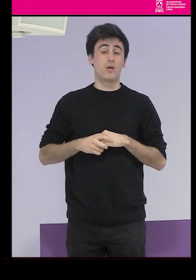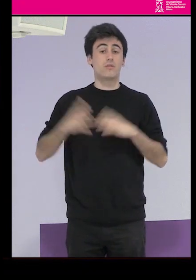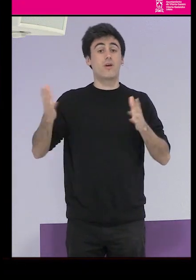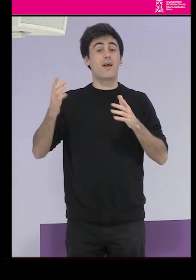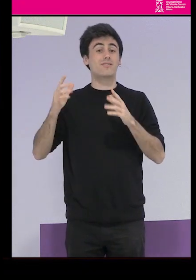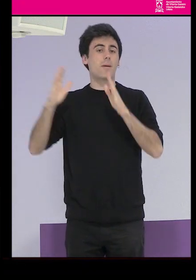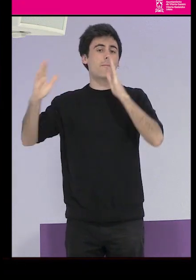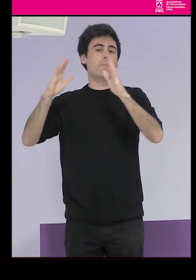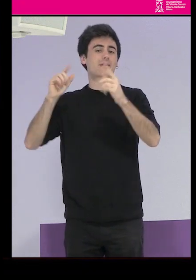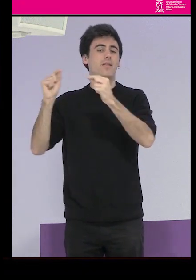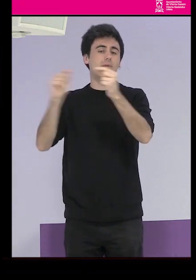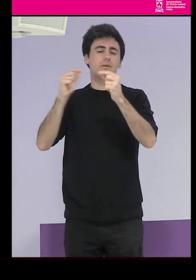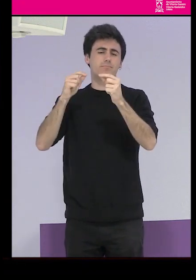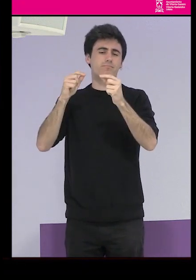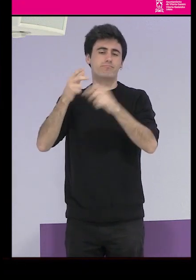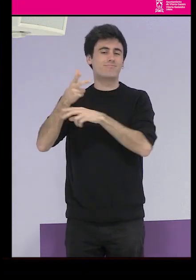grabar.